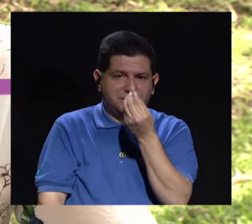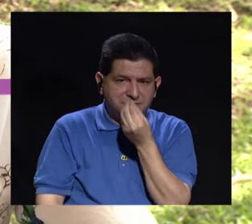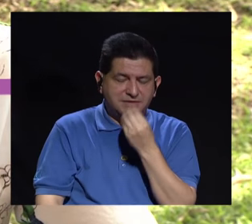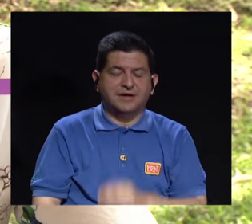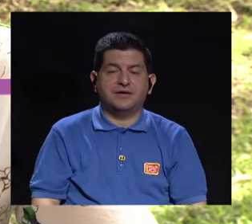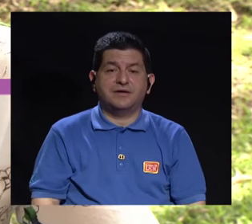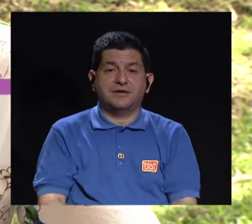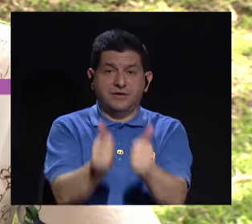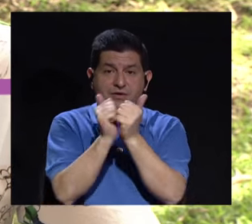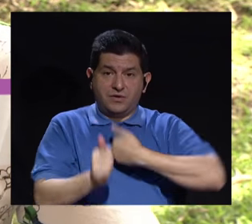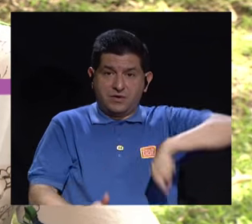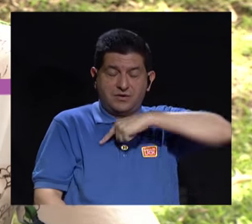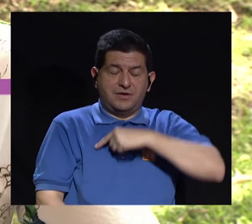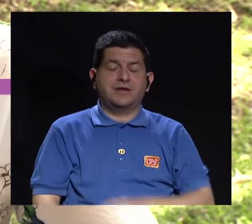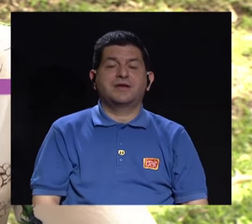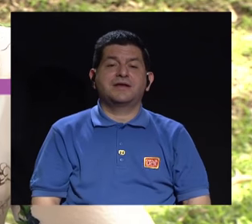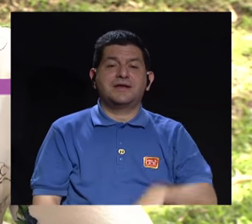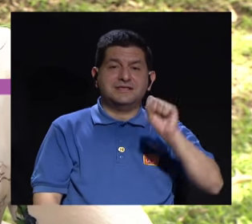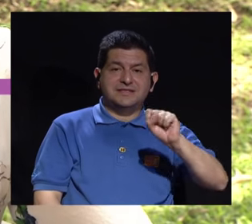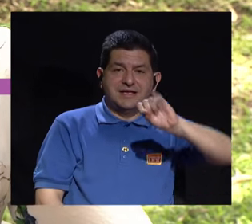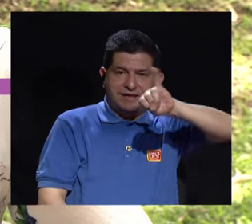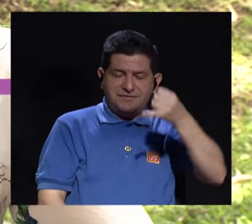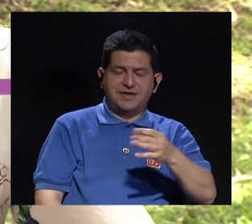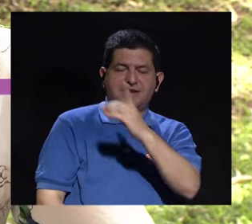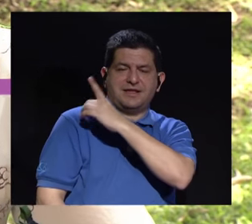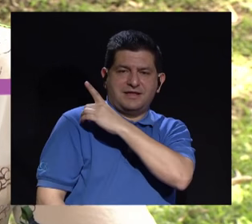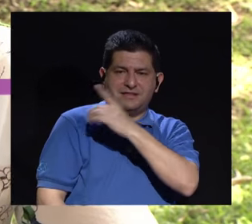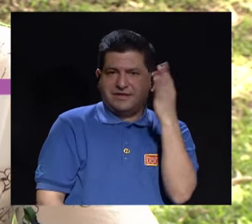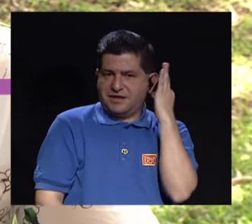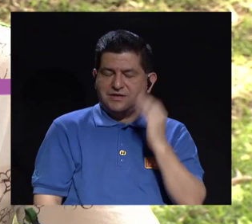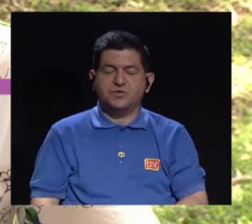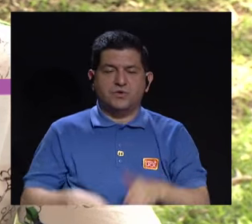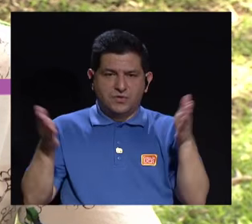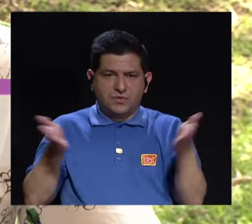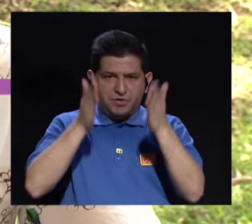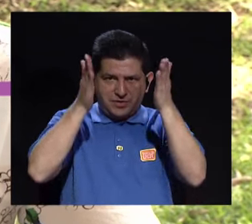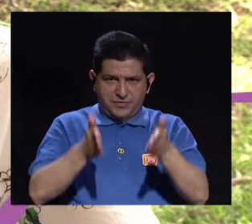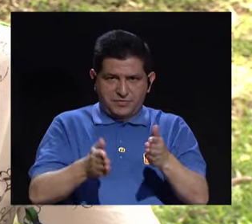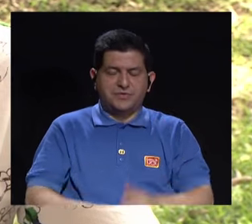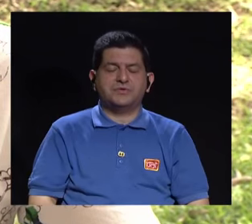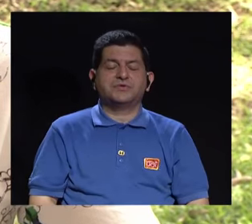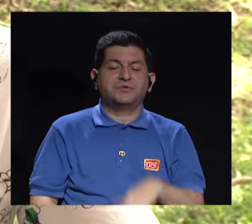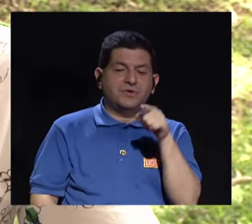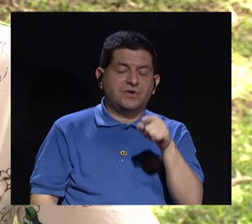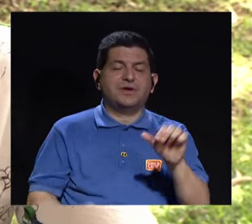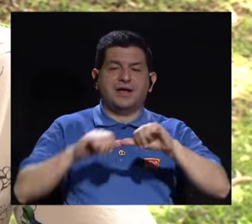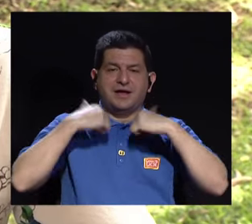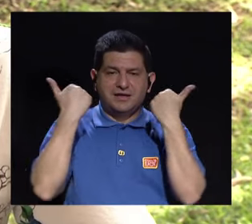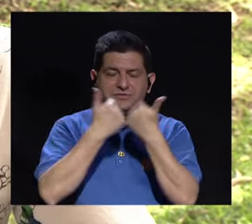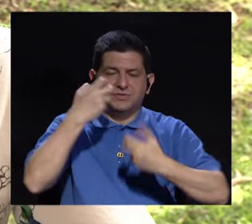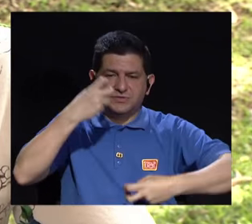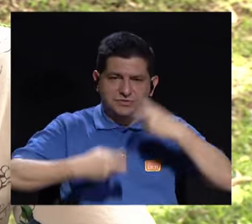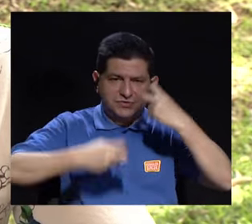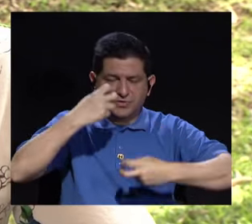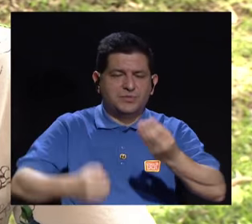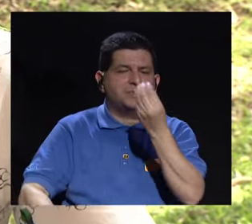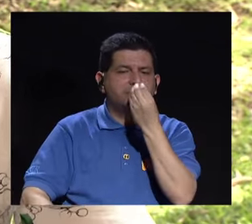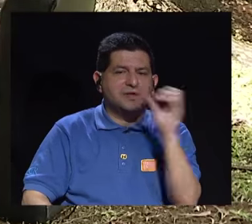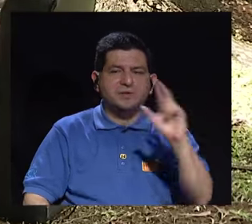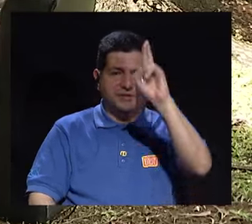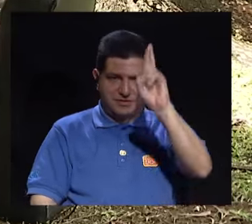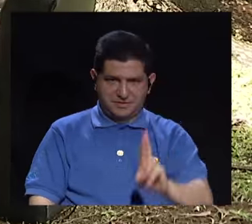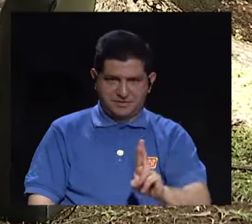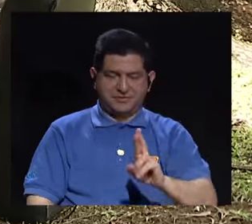Y para eso nos acompaña la señora Silvina Jimpelewicz, directora y promotora de la Asociación de Desórdenes Alimentarios de Costa Rica.